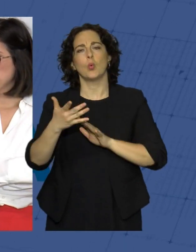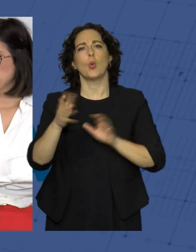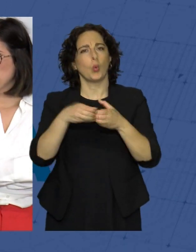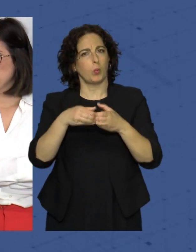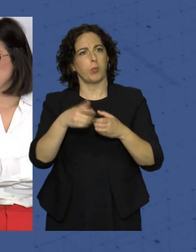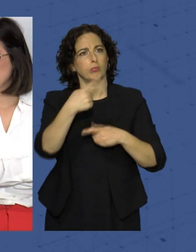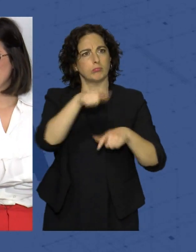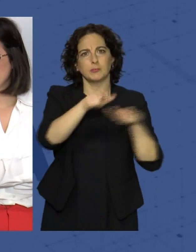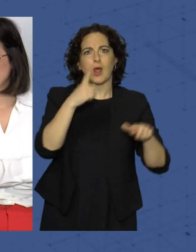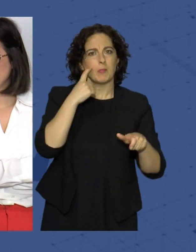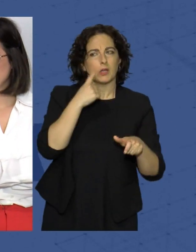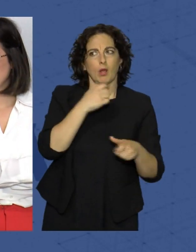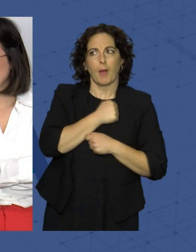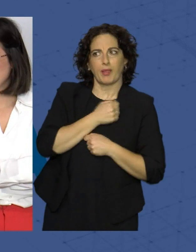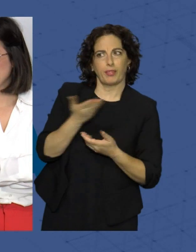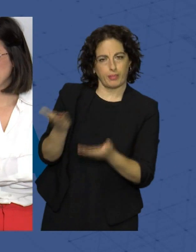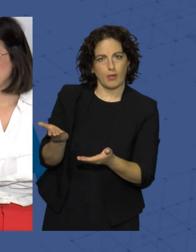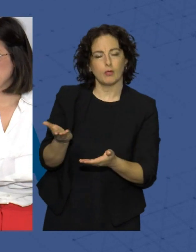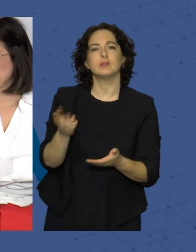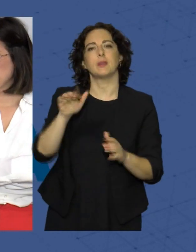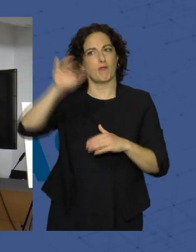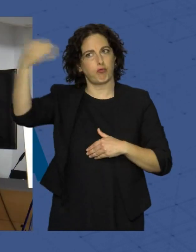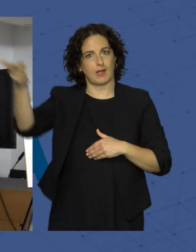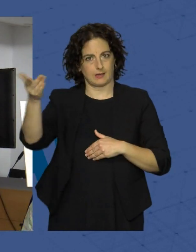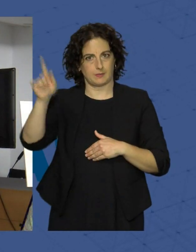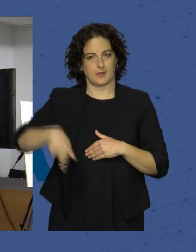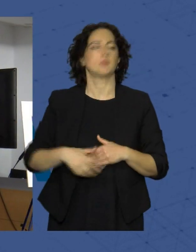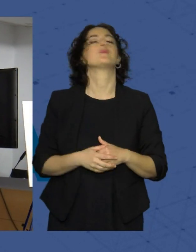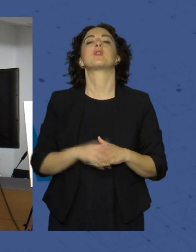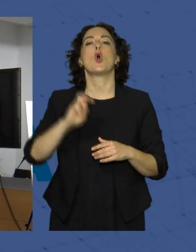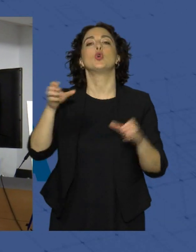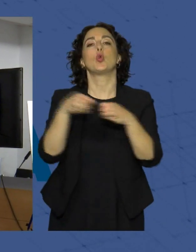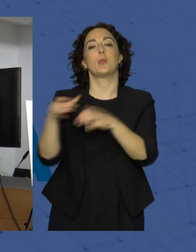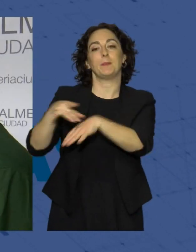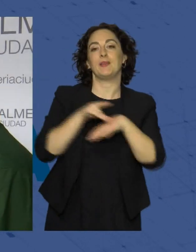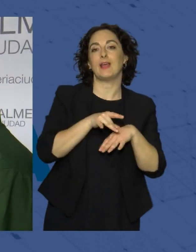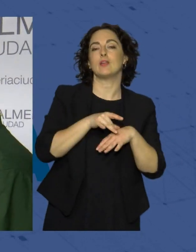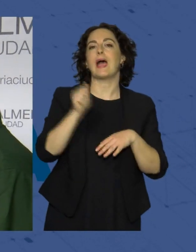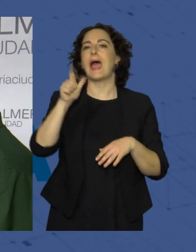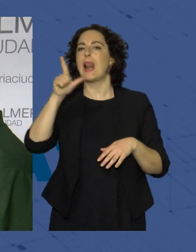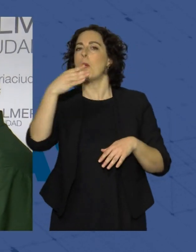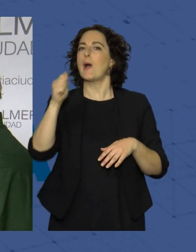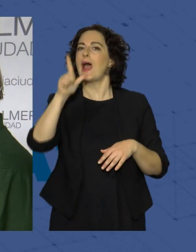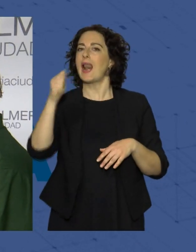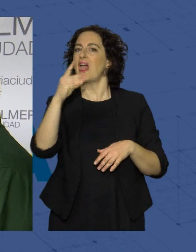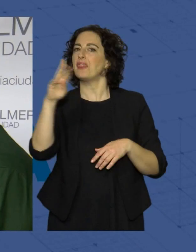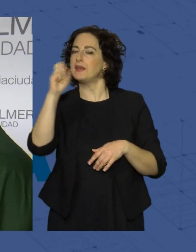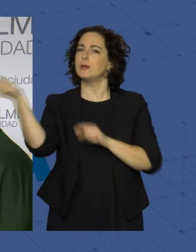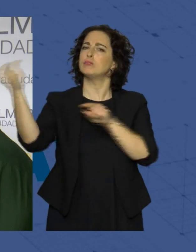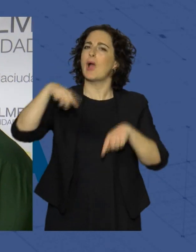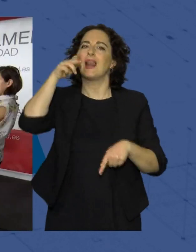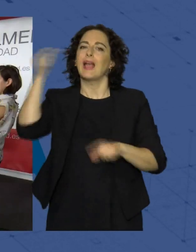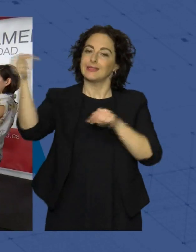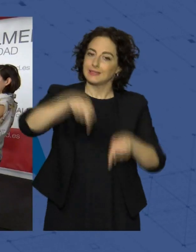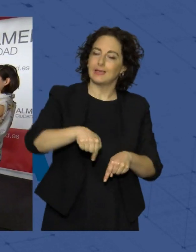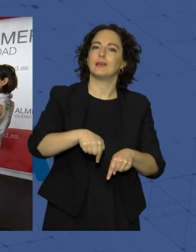por los almerienses y también fuera de nuestra provincia. Y otro grupo invitado es Albaladre, que se desplazará desde Alicante para